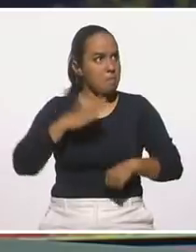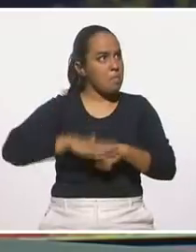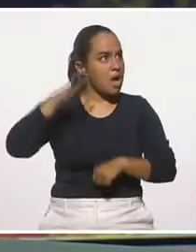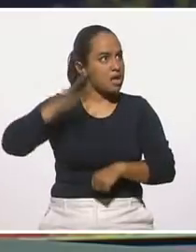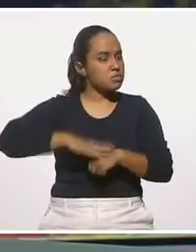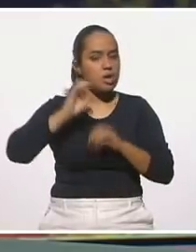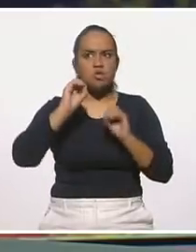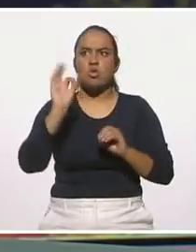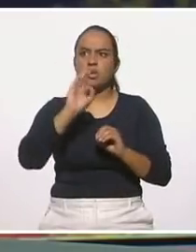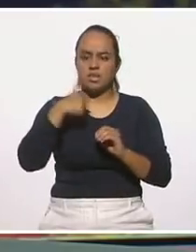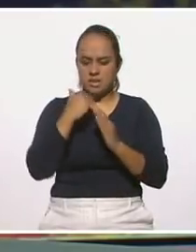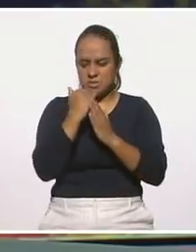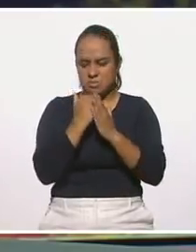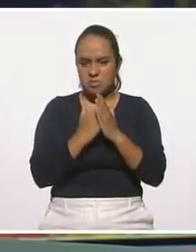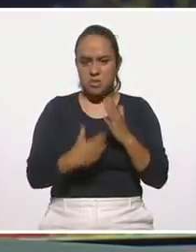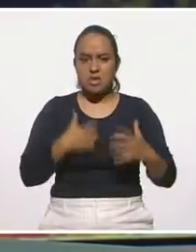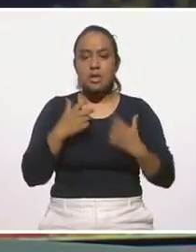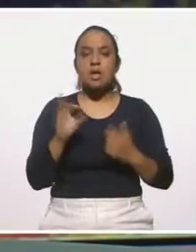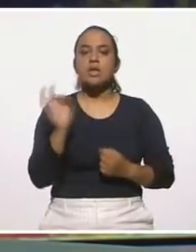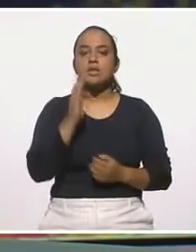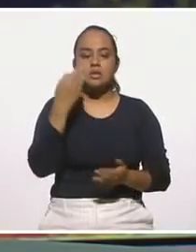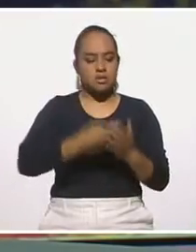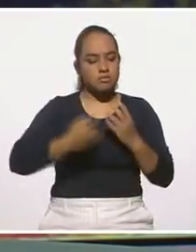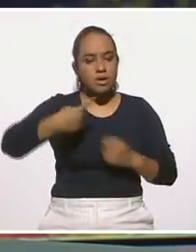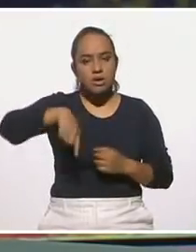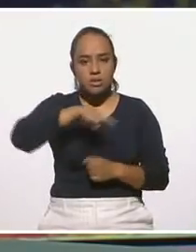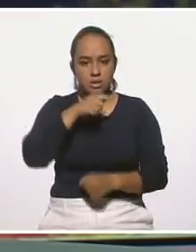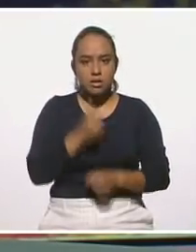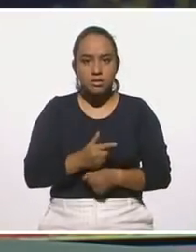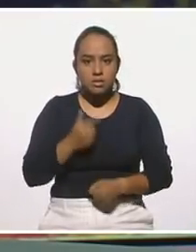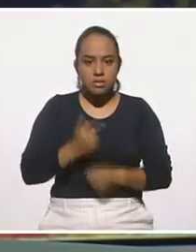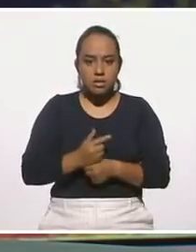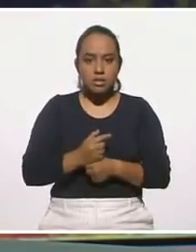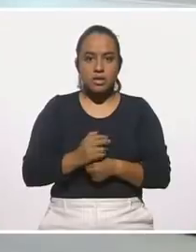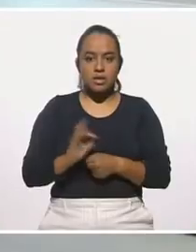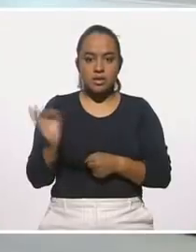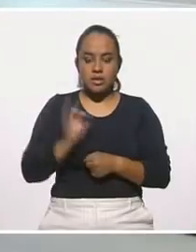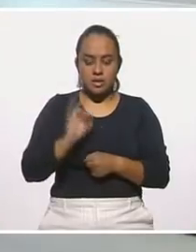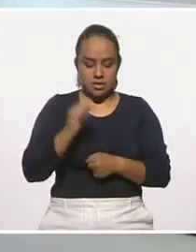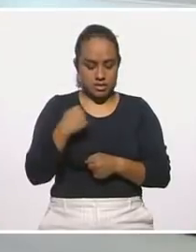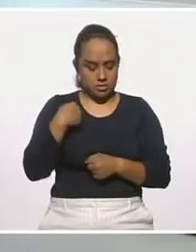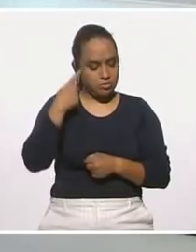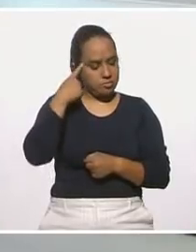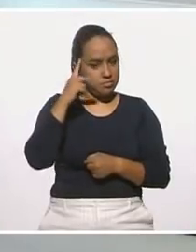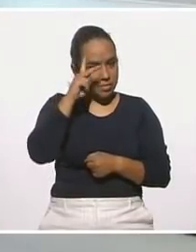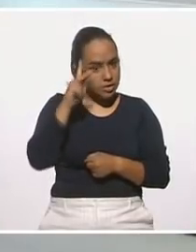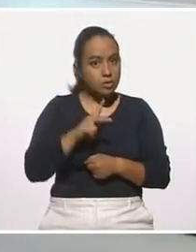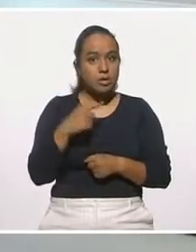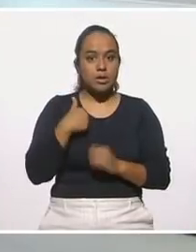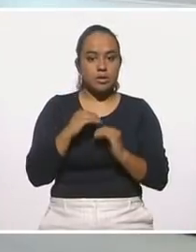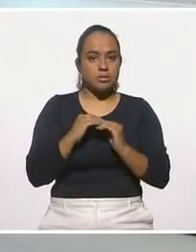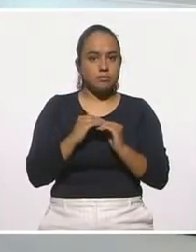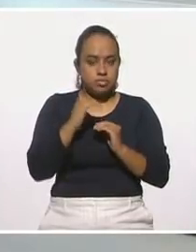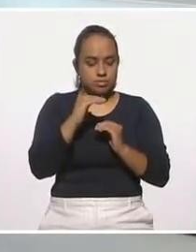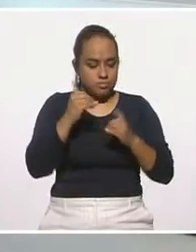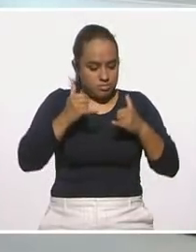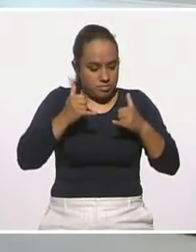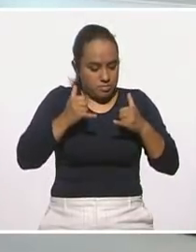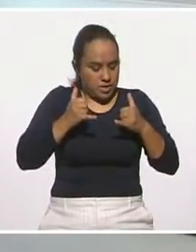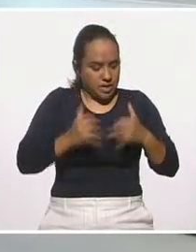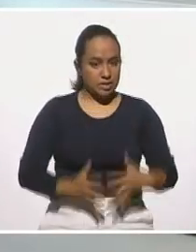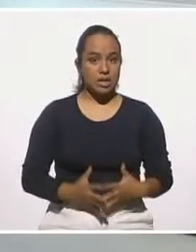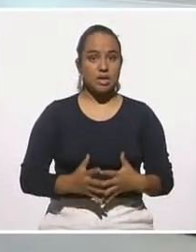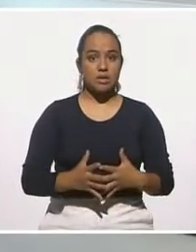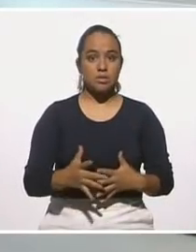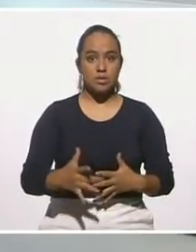probablemente ni siquiera me he dado cuenta de que sí estoy bajo este proceso y voy aumentando todas estas cargas y vivo con